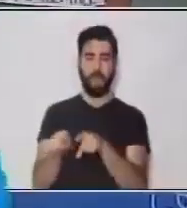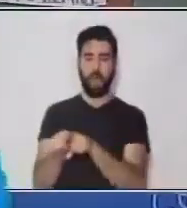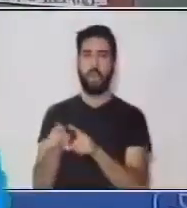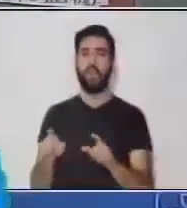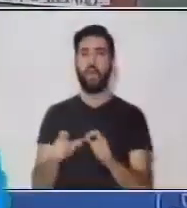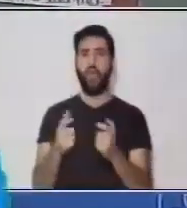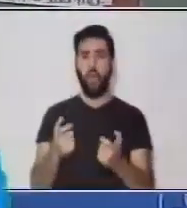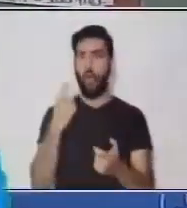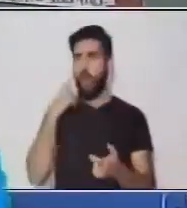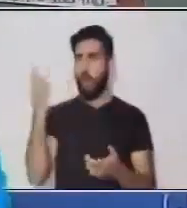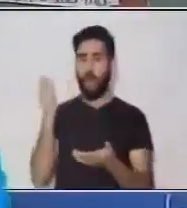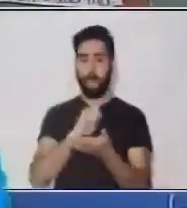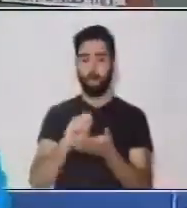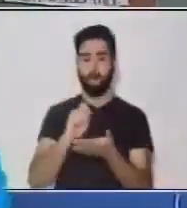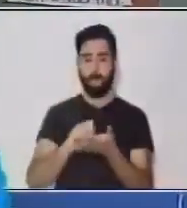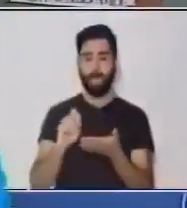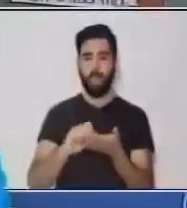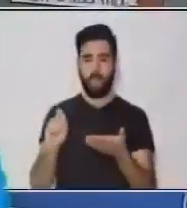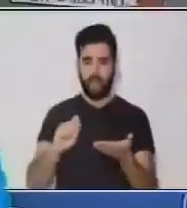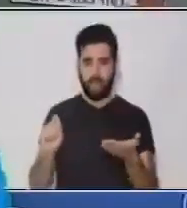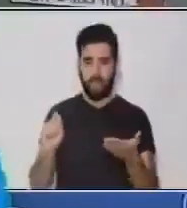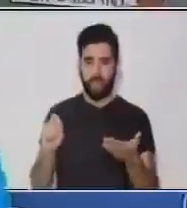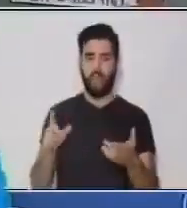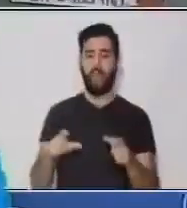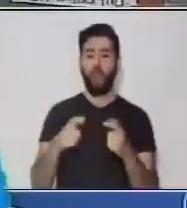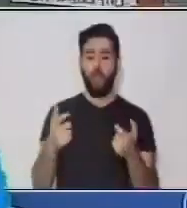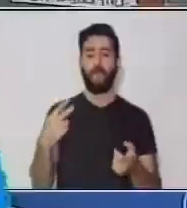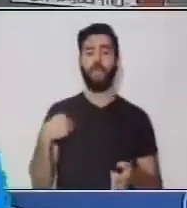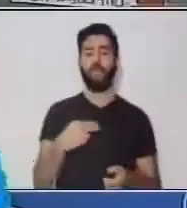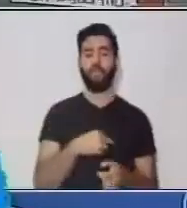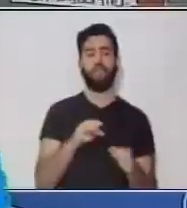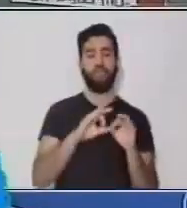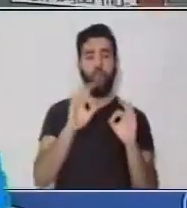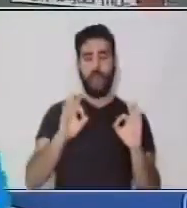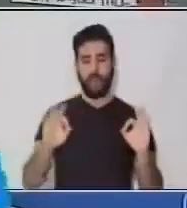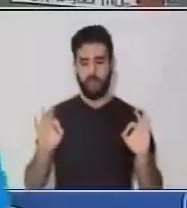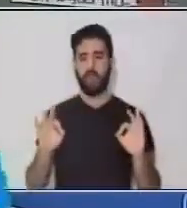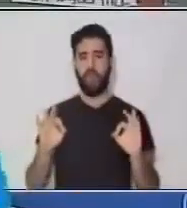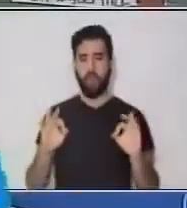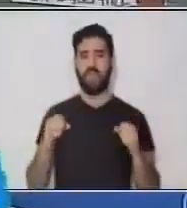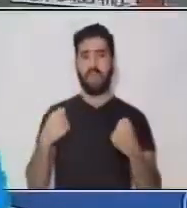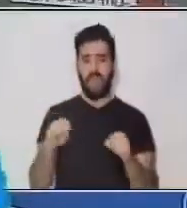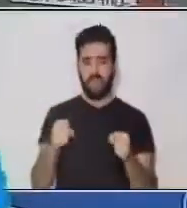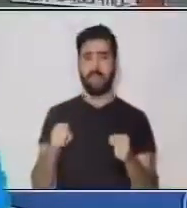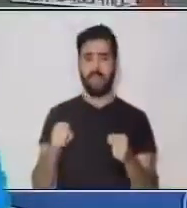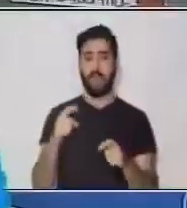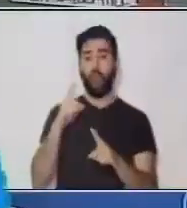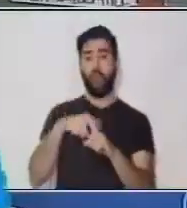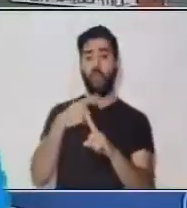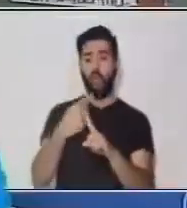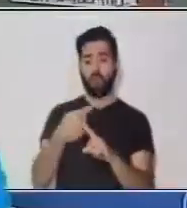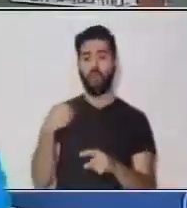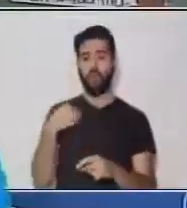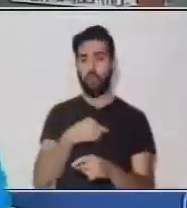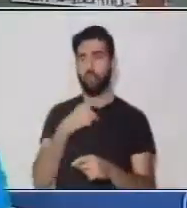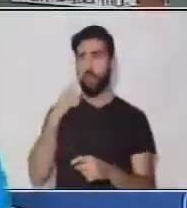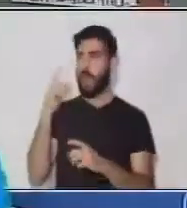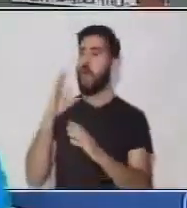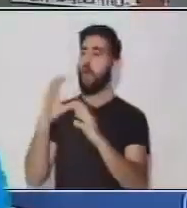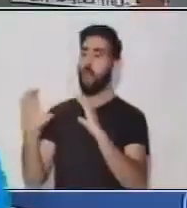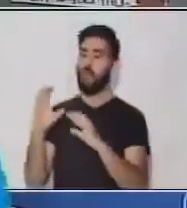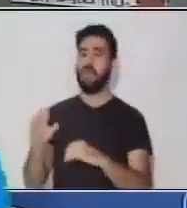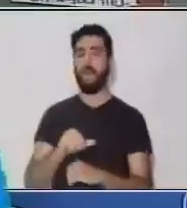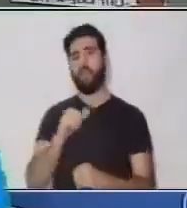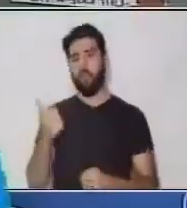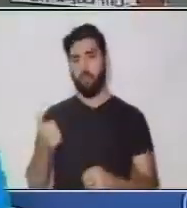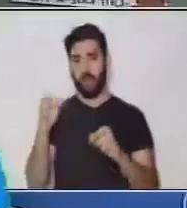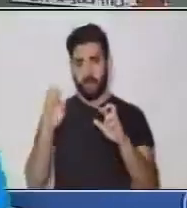escriben... En los textos que nosotros escribimos... En las oraciones que nosotros interpretamos... Y cuando nosotros también nos comunicamos con los